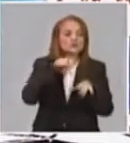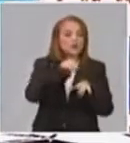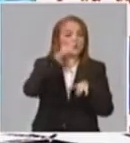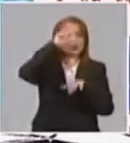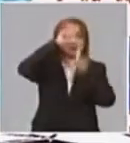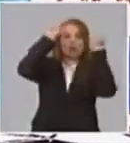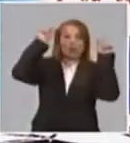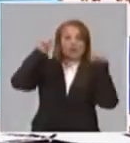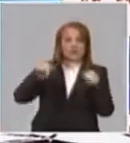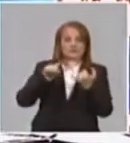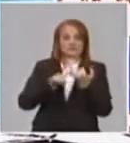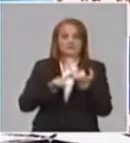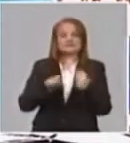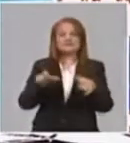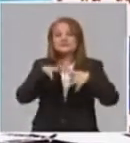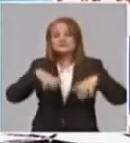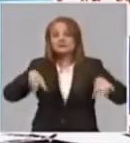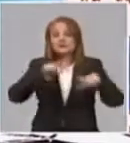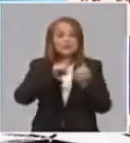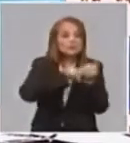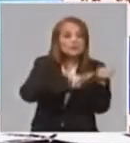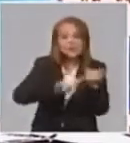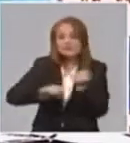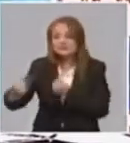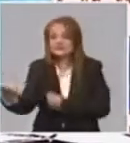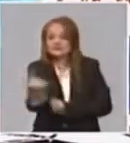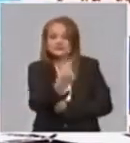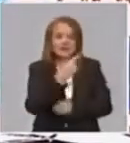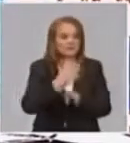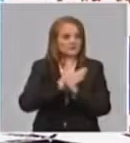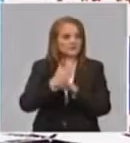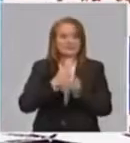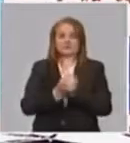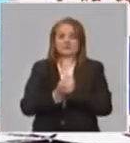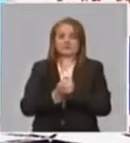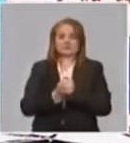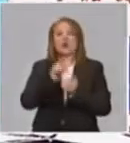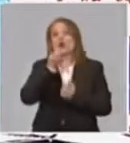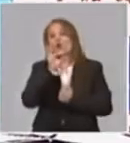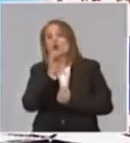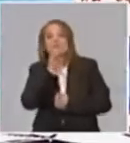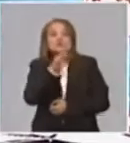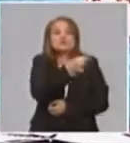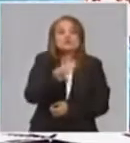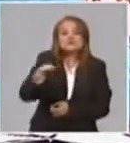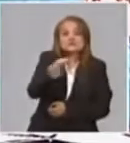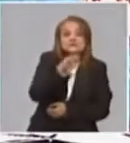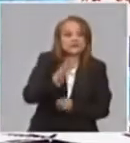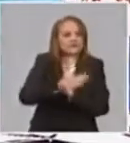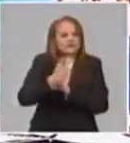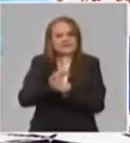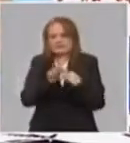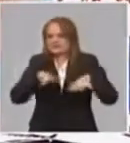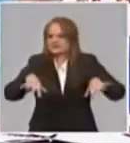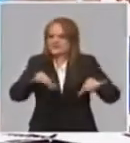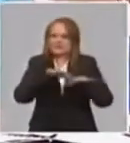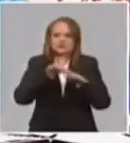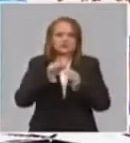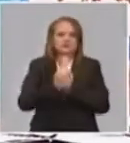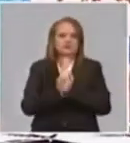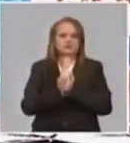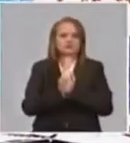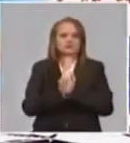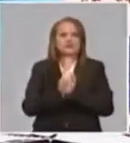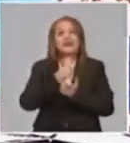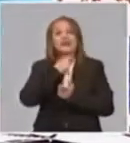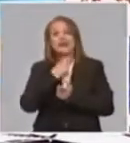desde el nivel nacional, probablemente no tenga la misma utilidad en una provincia, o en un municipio, o en un poblado. De manera que extraje